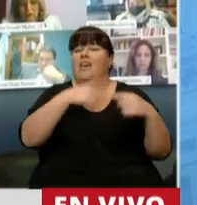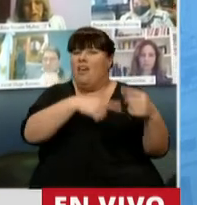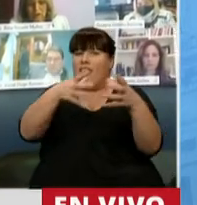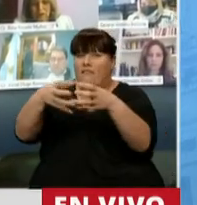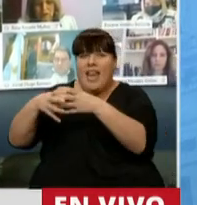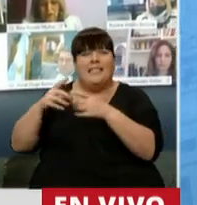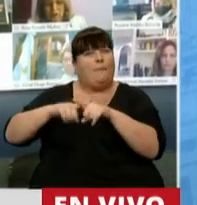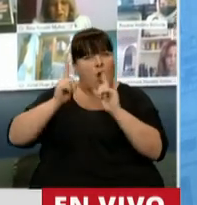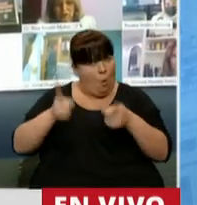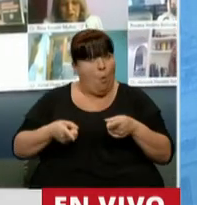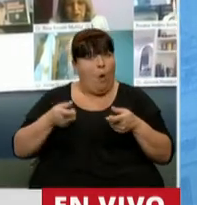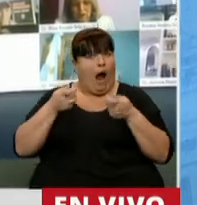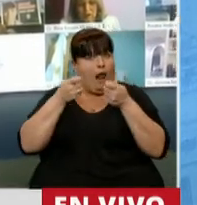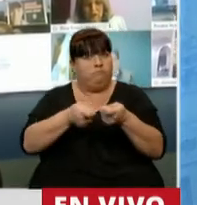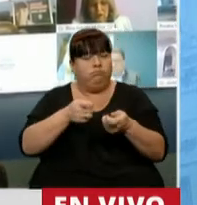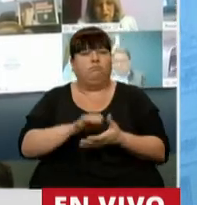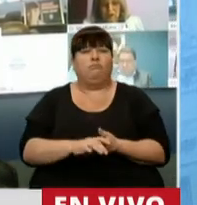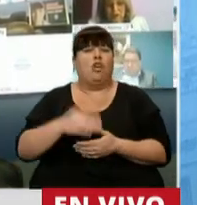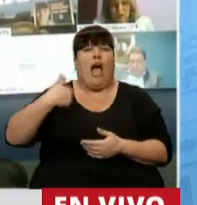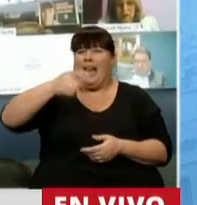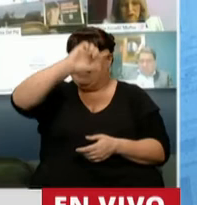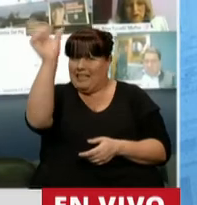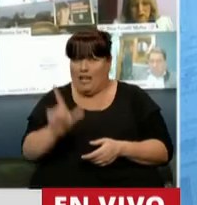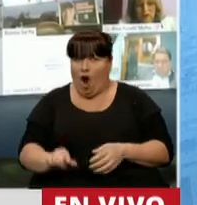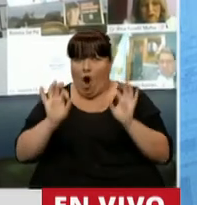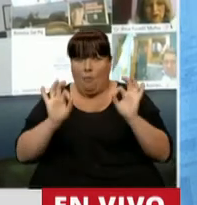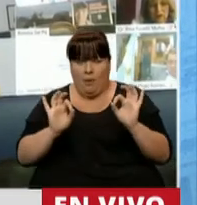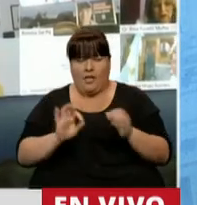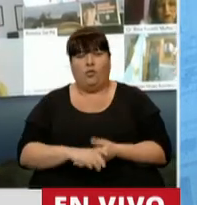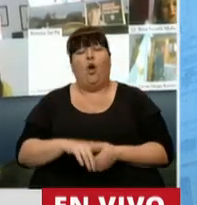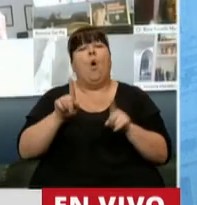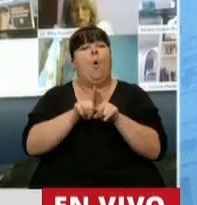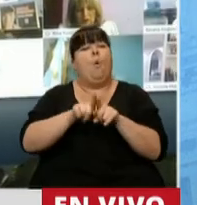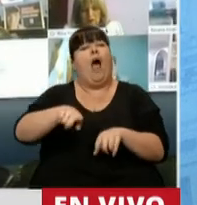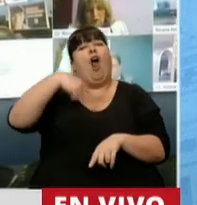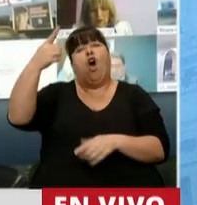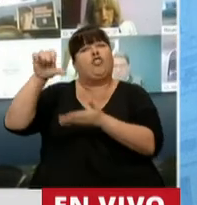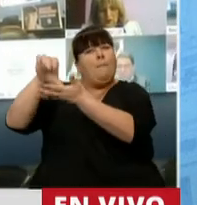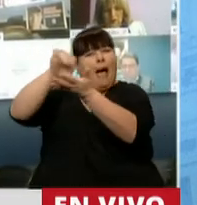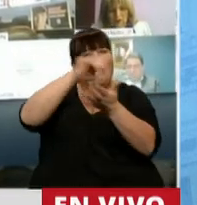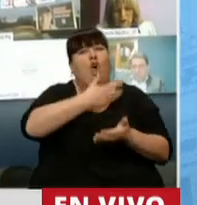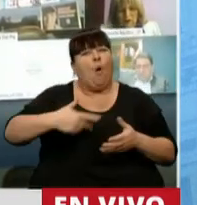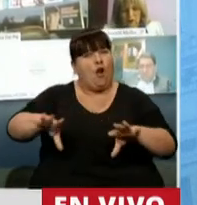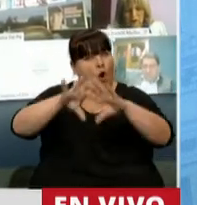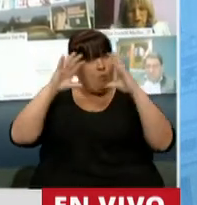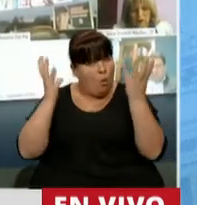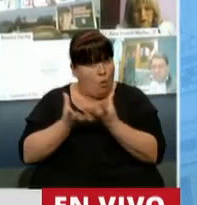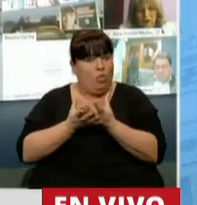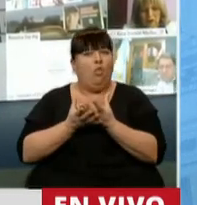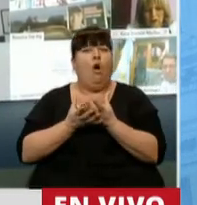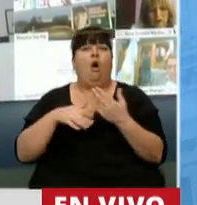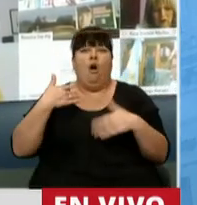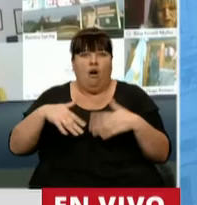colores políticos de la Argentina a lo largo y ancho del país, que como otros países y gobiernos del mundo, han